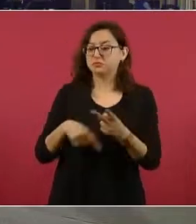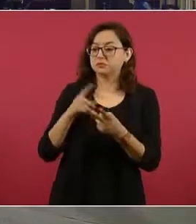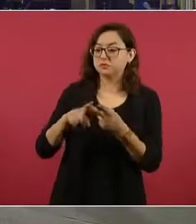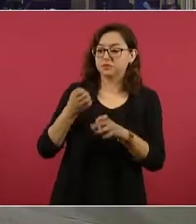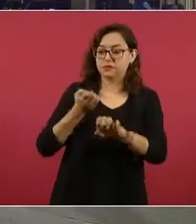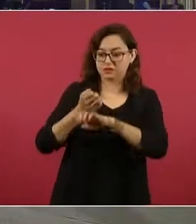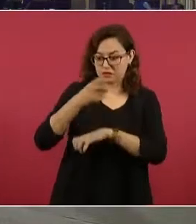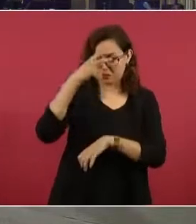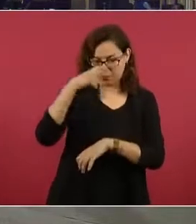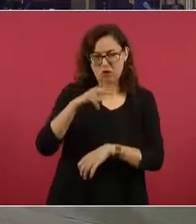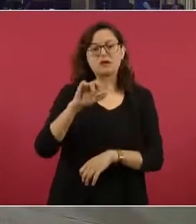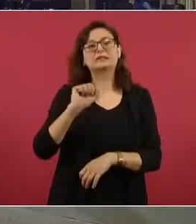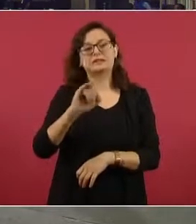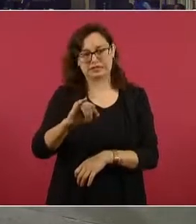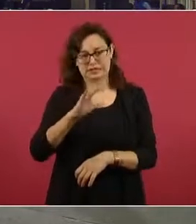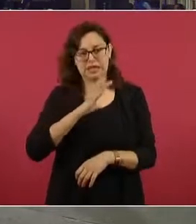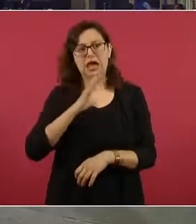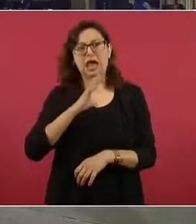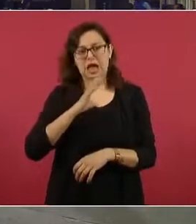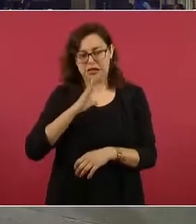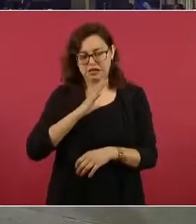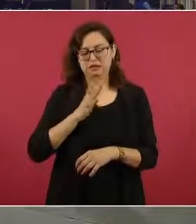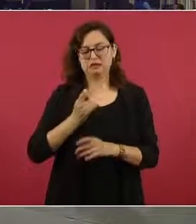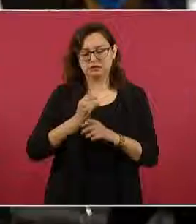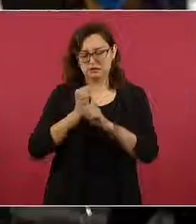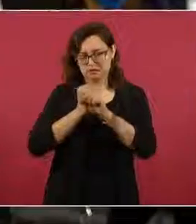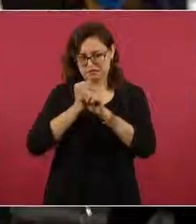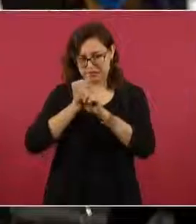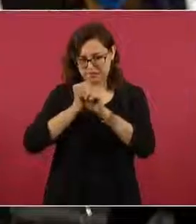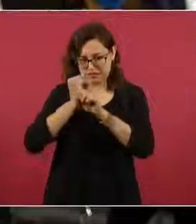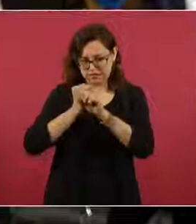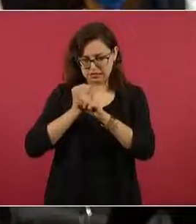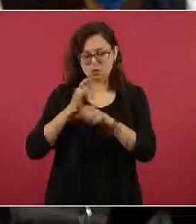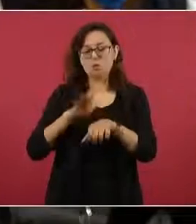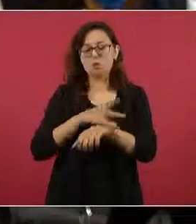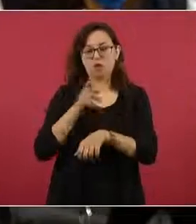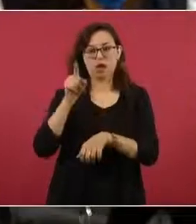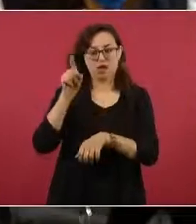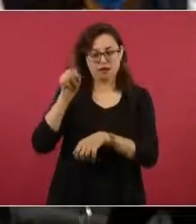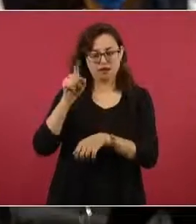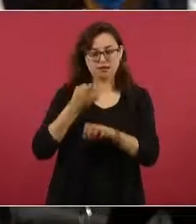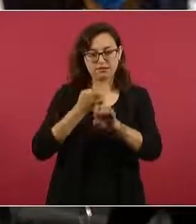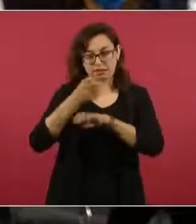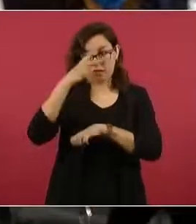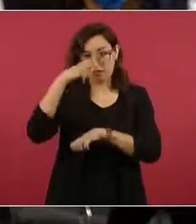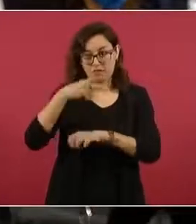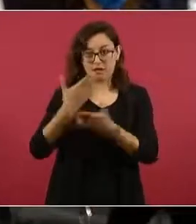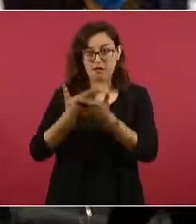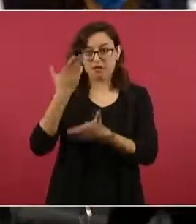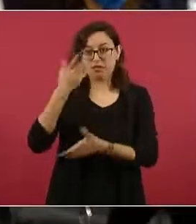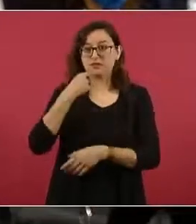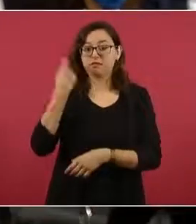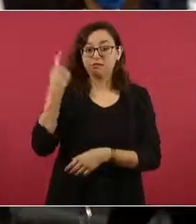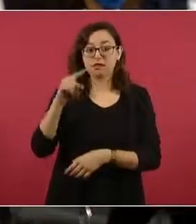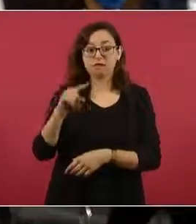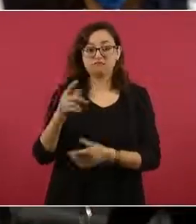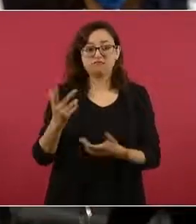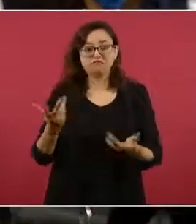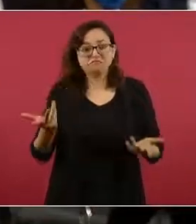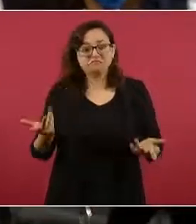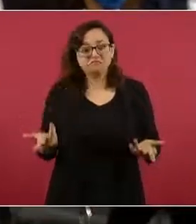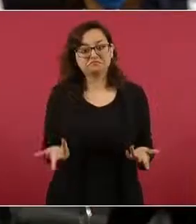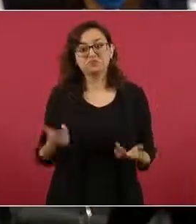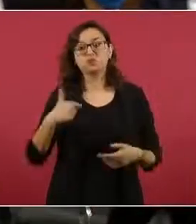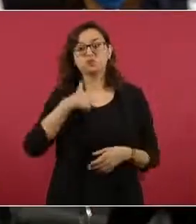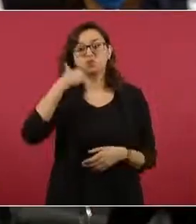porque pues ahí acudieron las propias personas del refugio. Y aquí la pregunta es, presidente, si